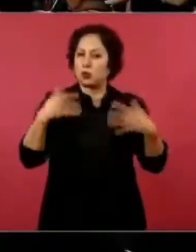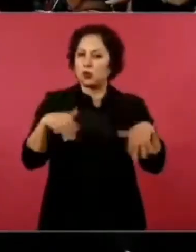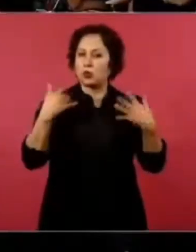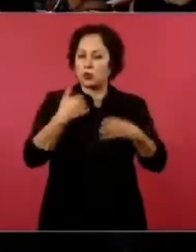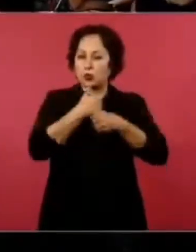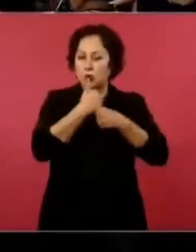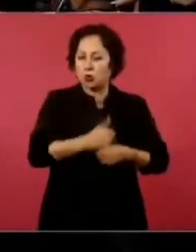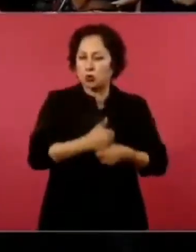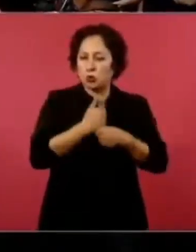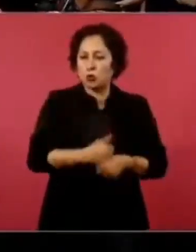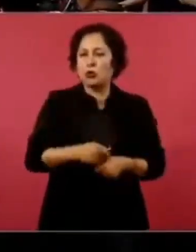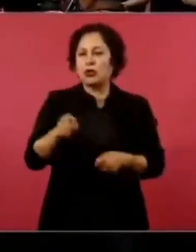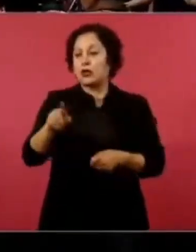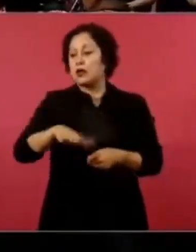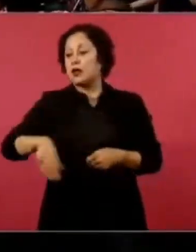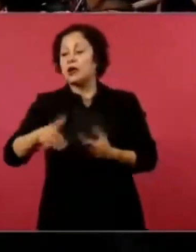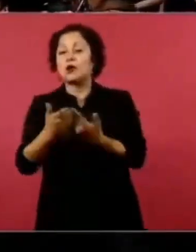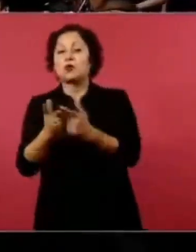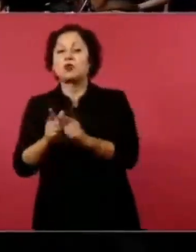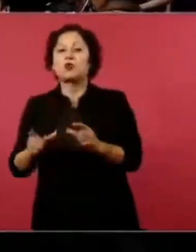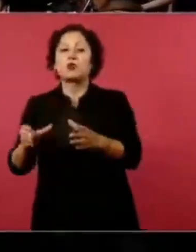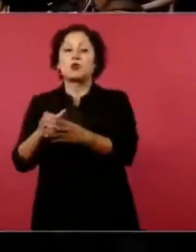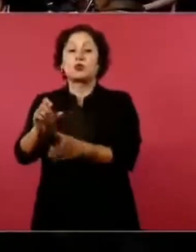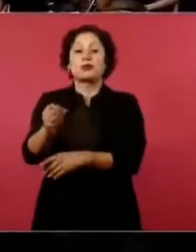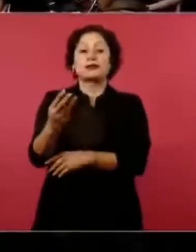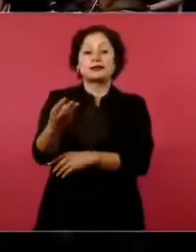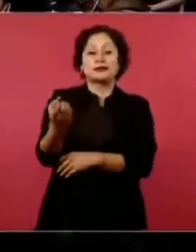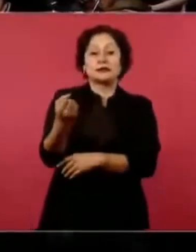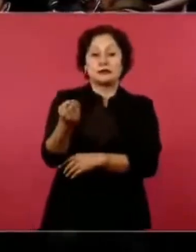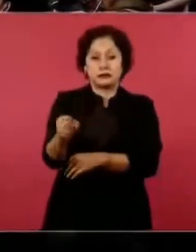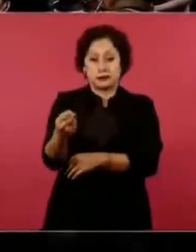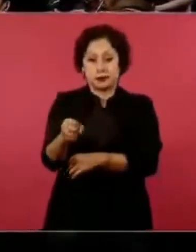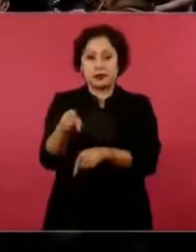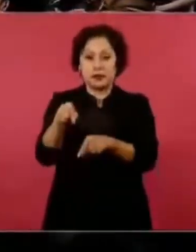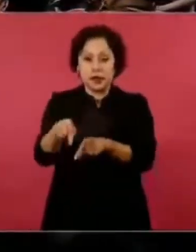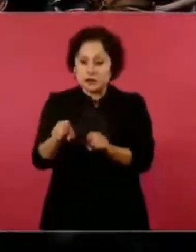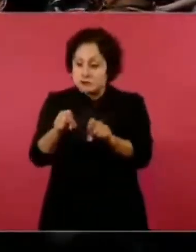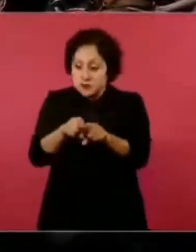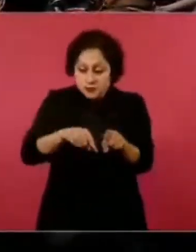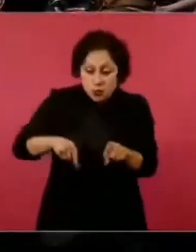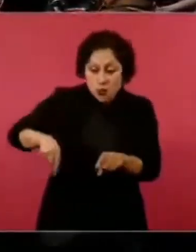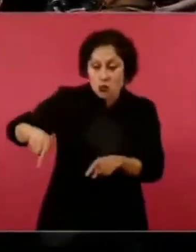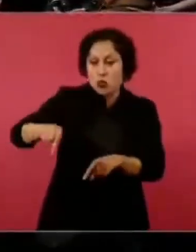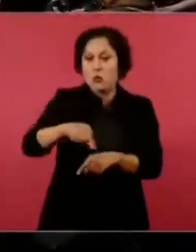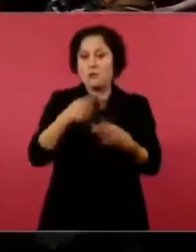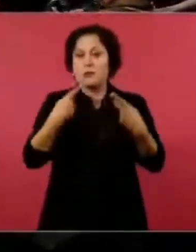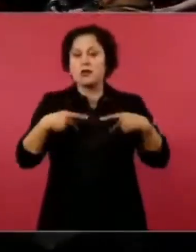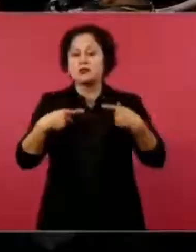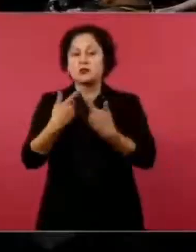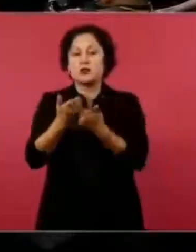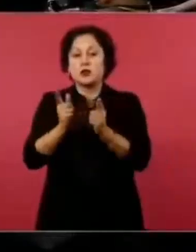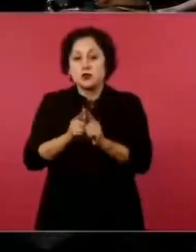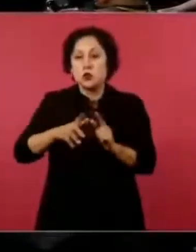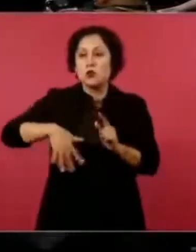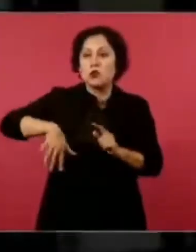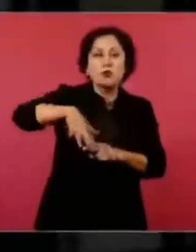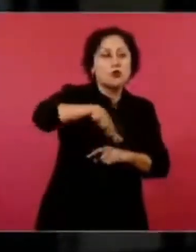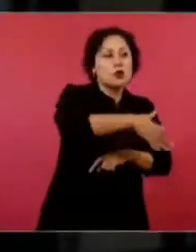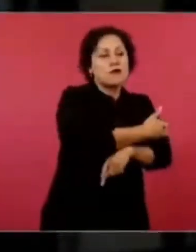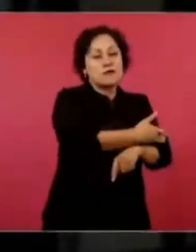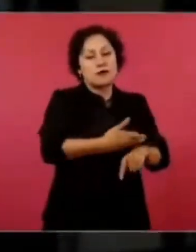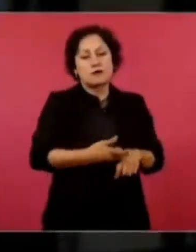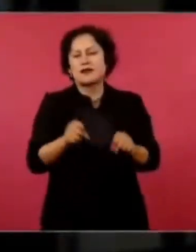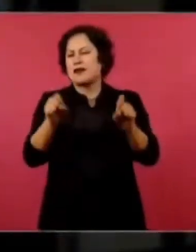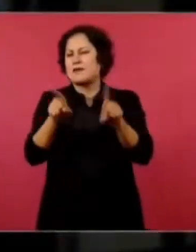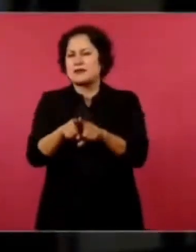familiares que siguen buscando y que formaron parte de este grupo guerrillero y